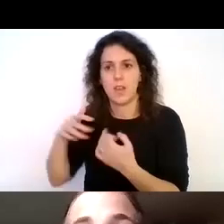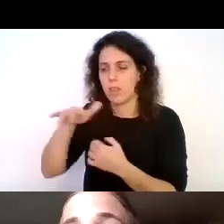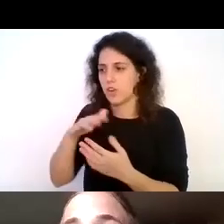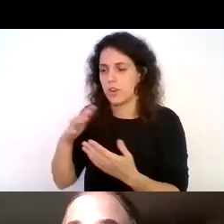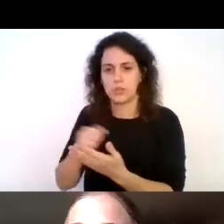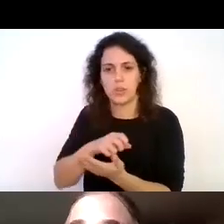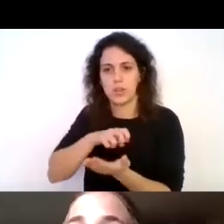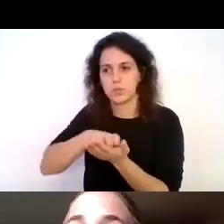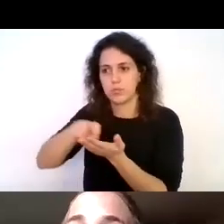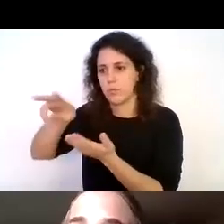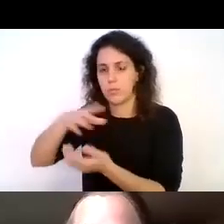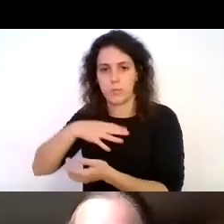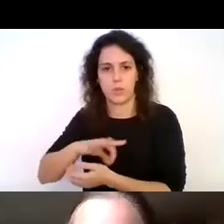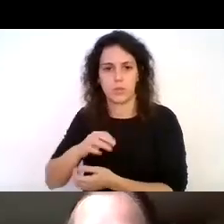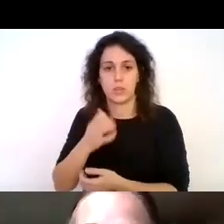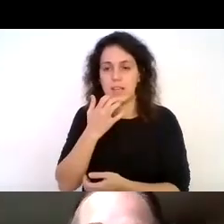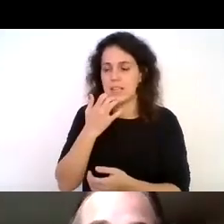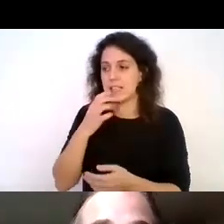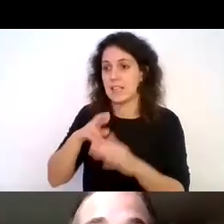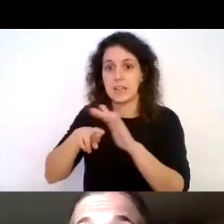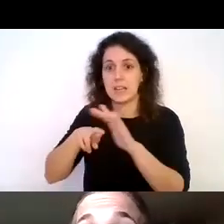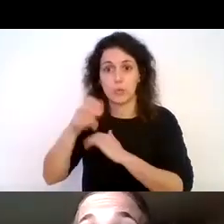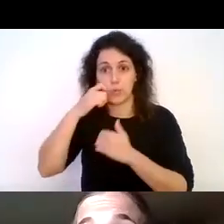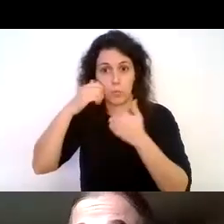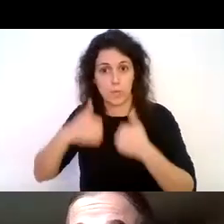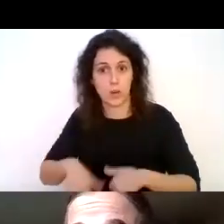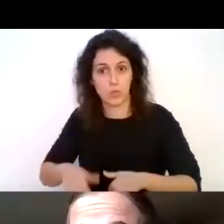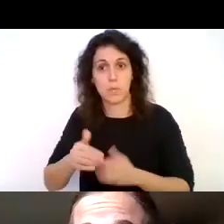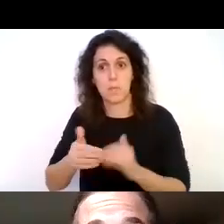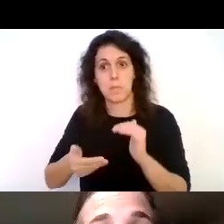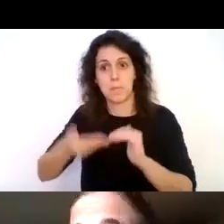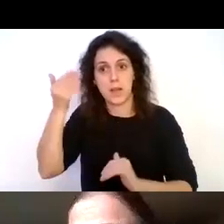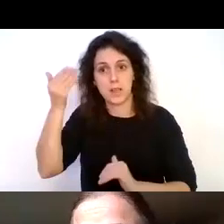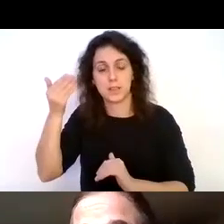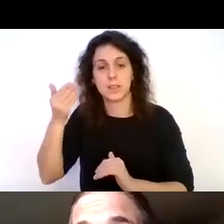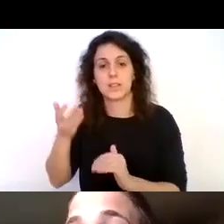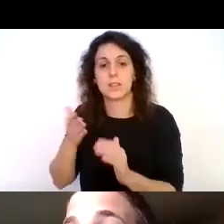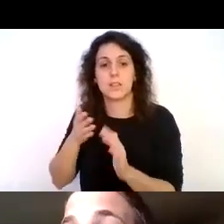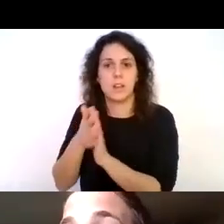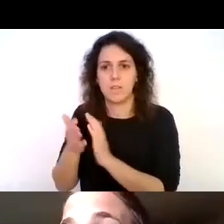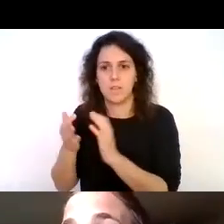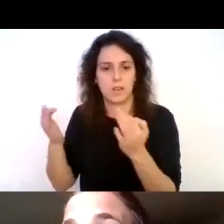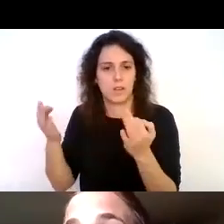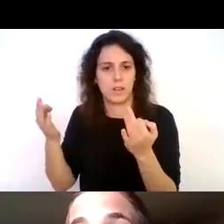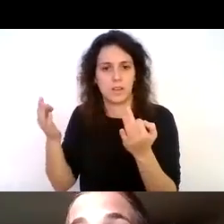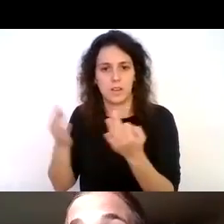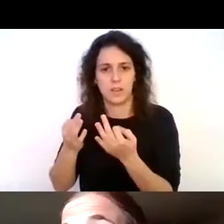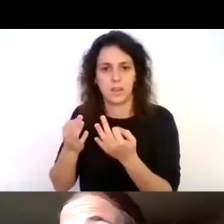decir si tenemos más recursos humanos más gente tenemos es casi